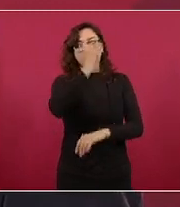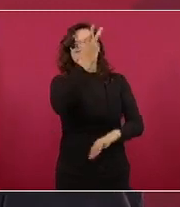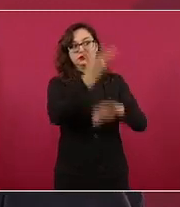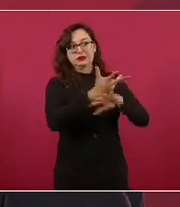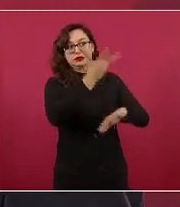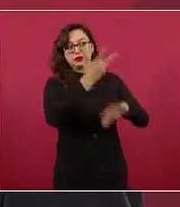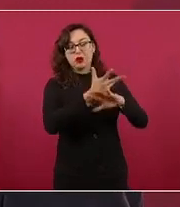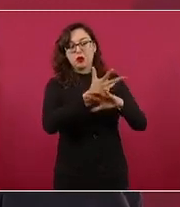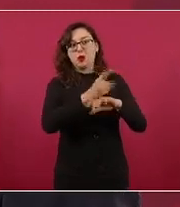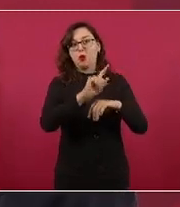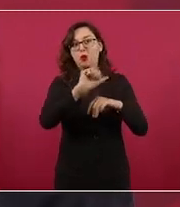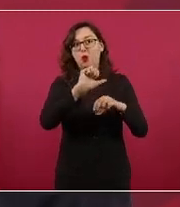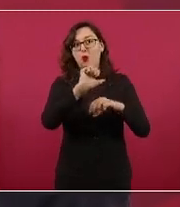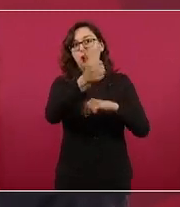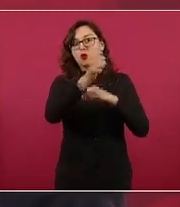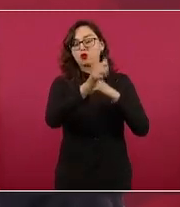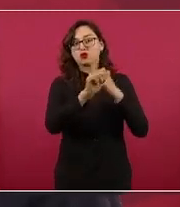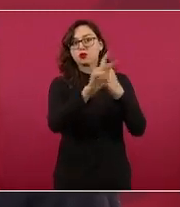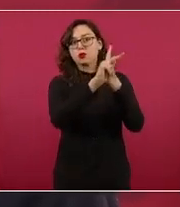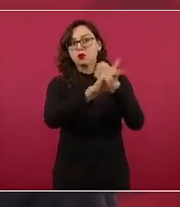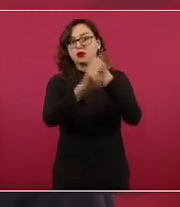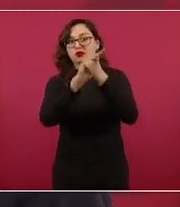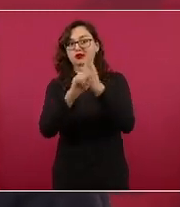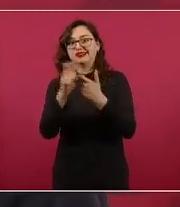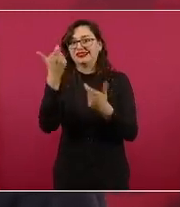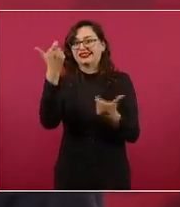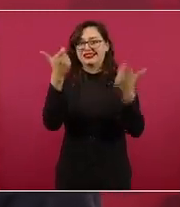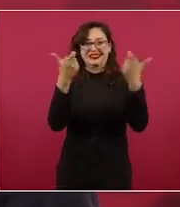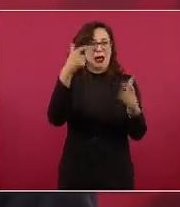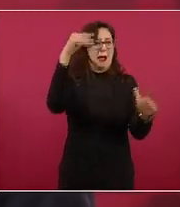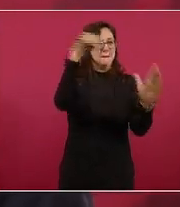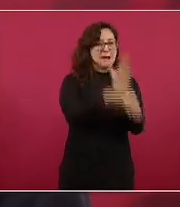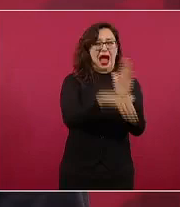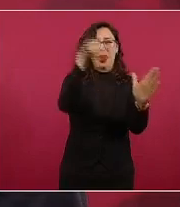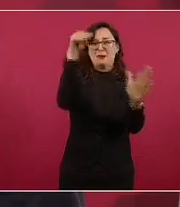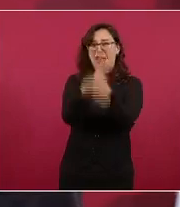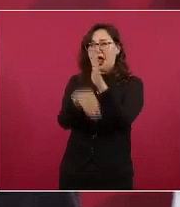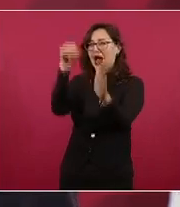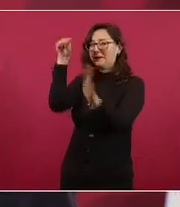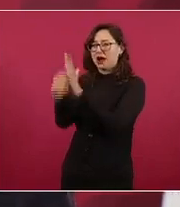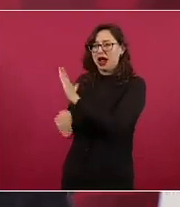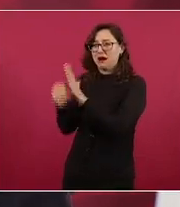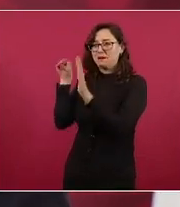las monedas sin embargo